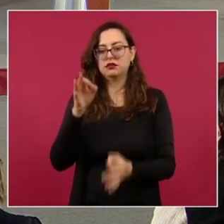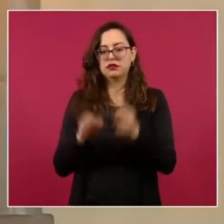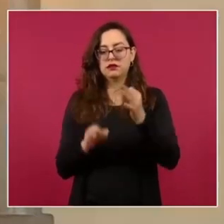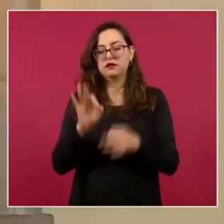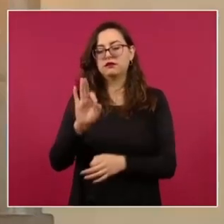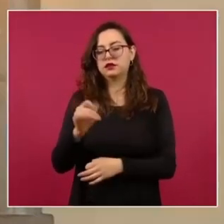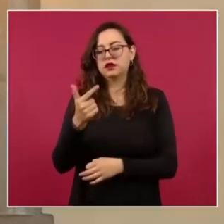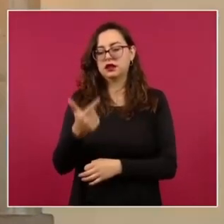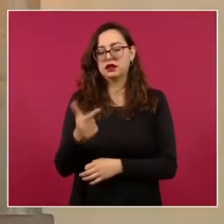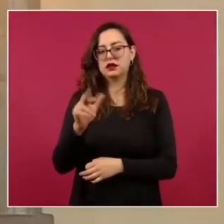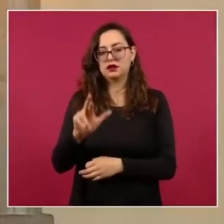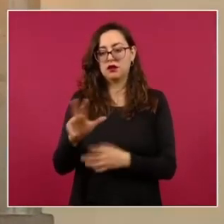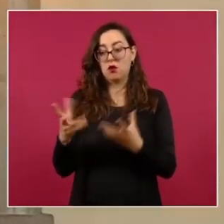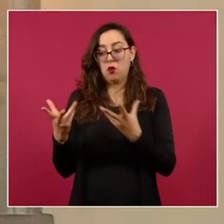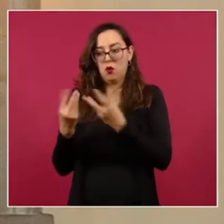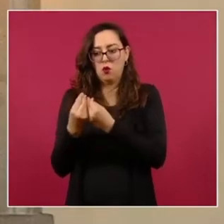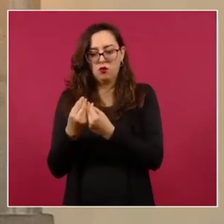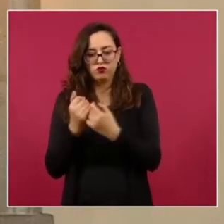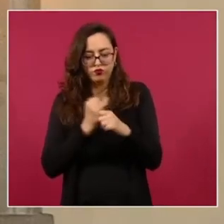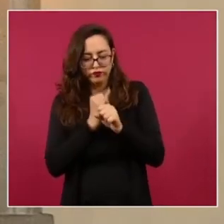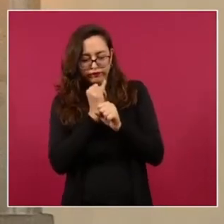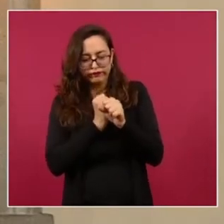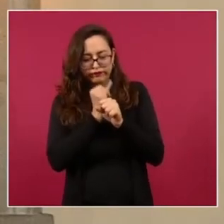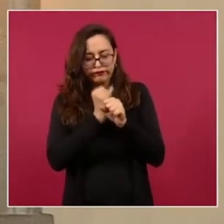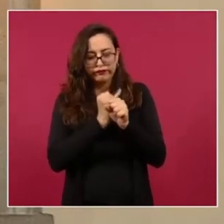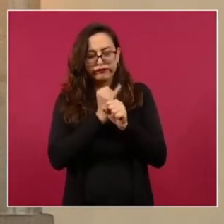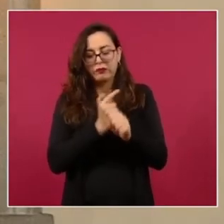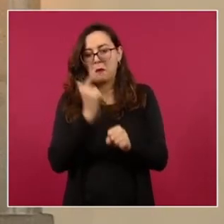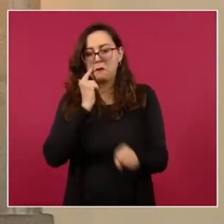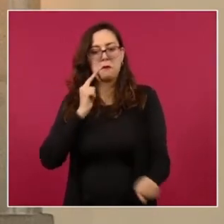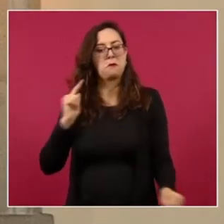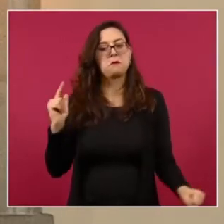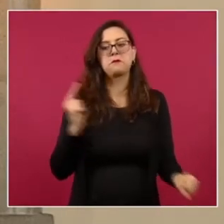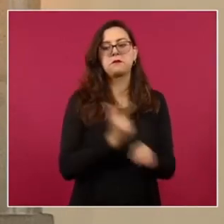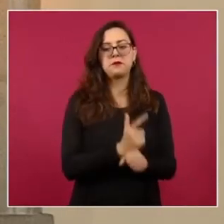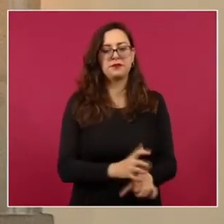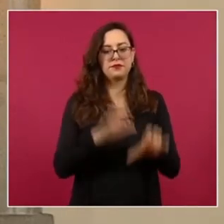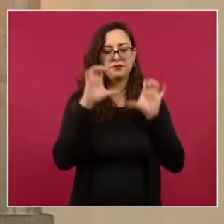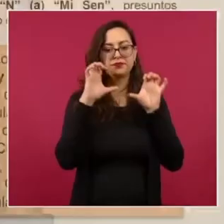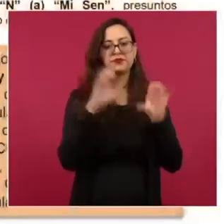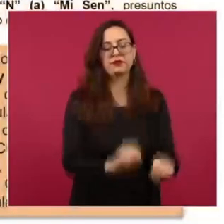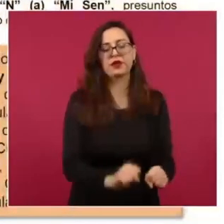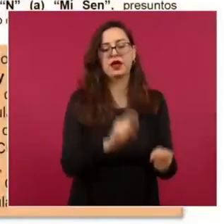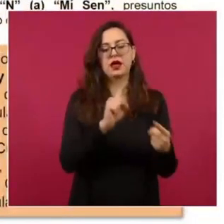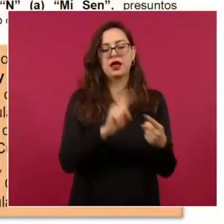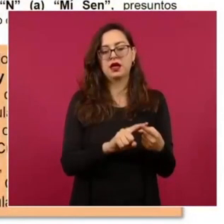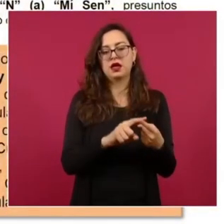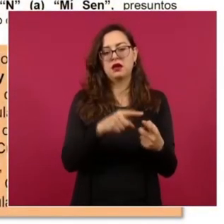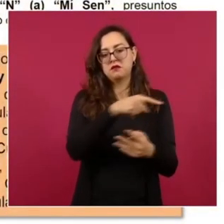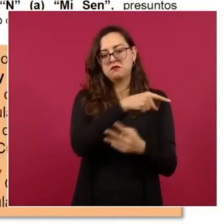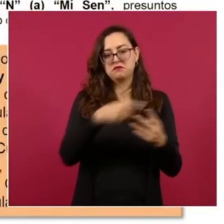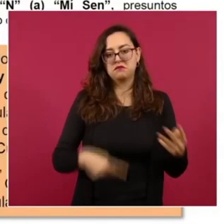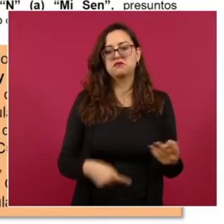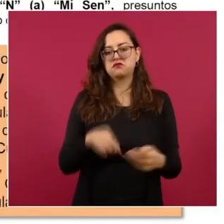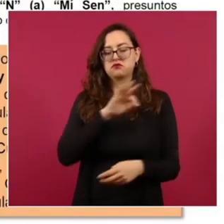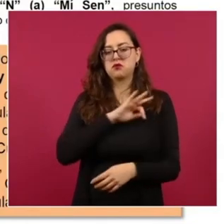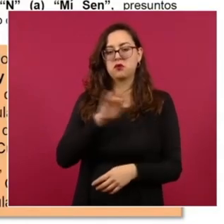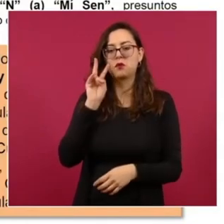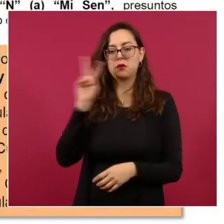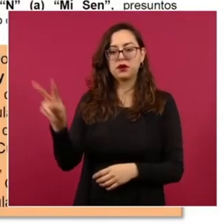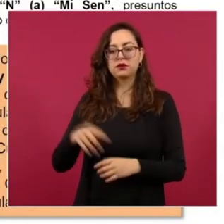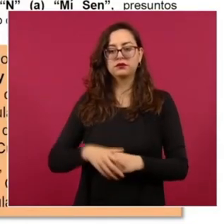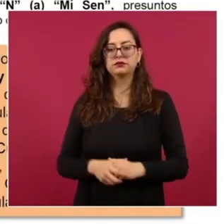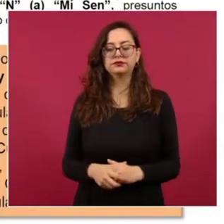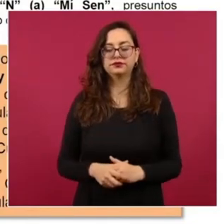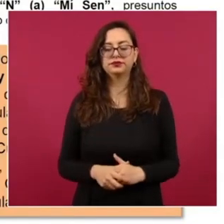de la República. Se detuvo a Ernesto Agustín N., alias Neto, y Erick Manuel N., alias Misén, que son